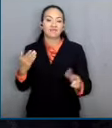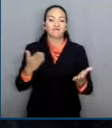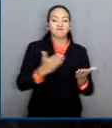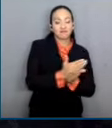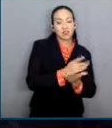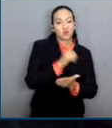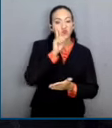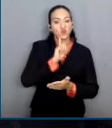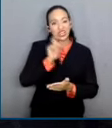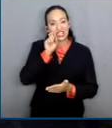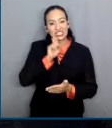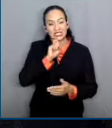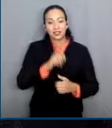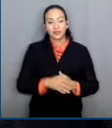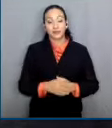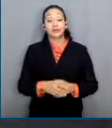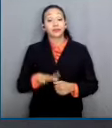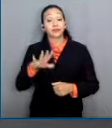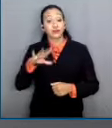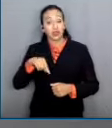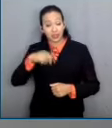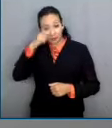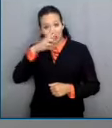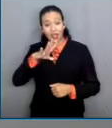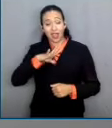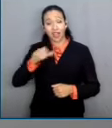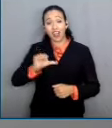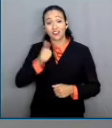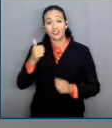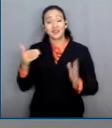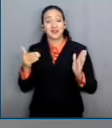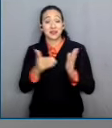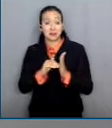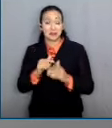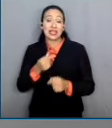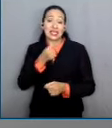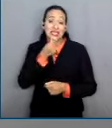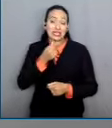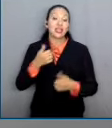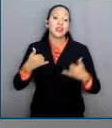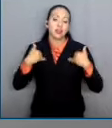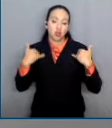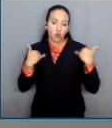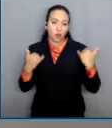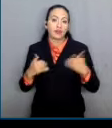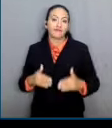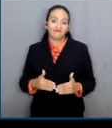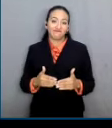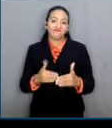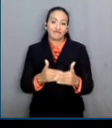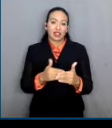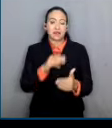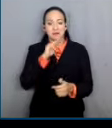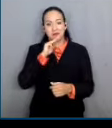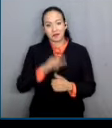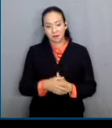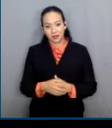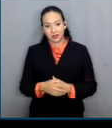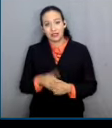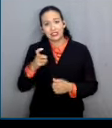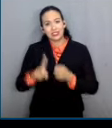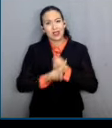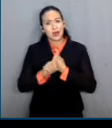más de 11.000 niñas que se convierten en madres producto de violencia sexual de acuerdo con In Mujeres. Esta problemática necesita